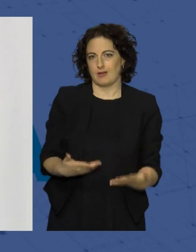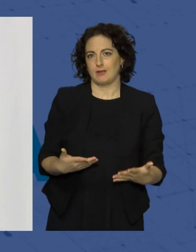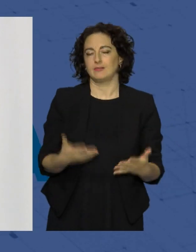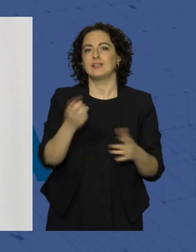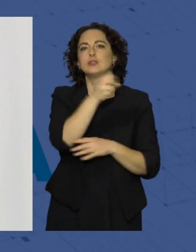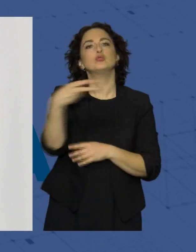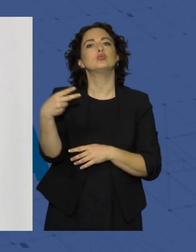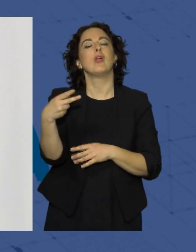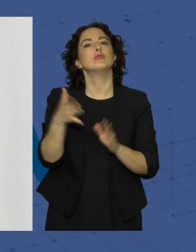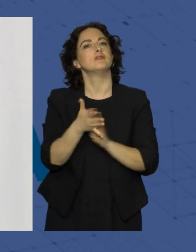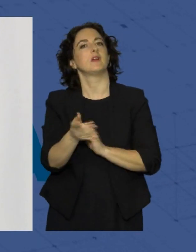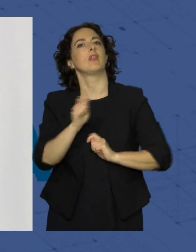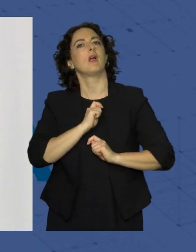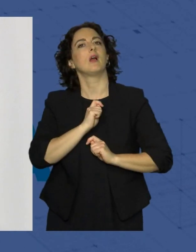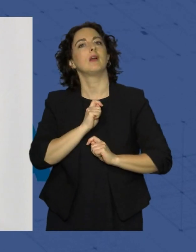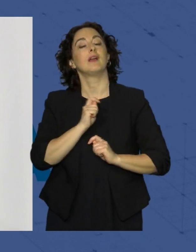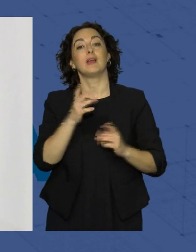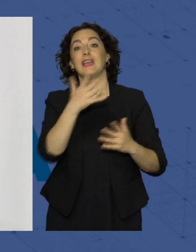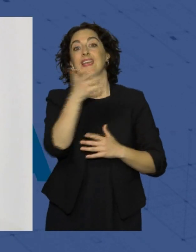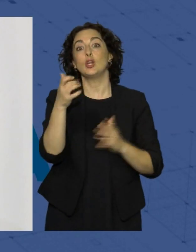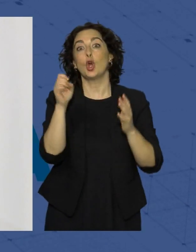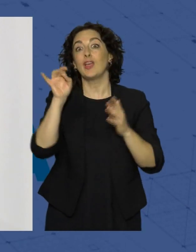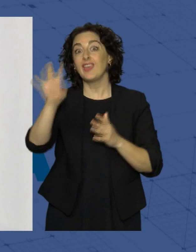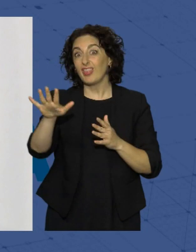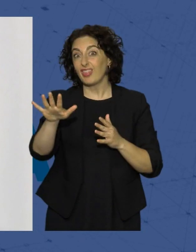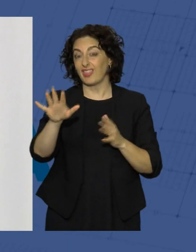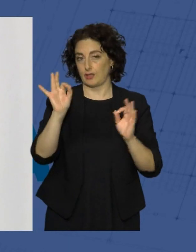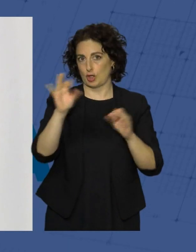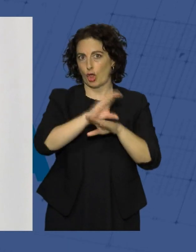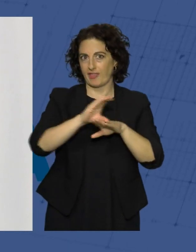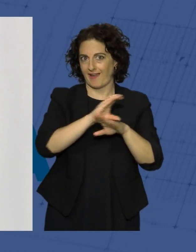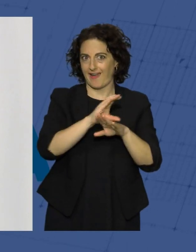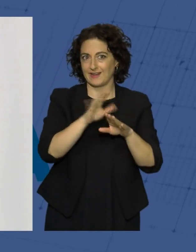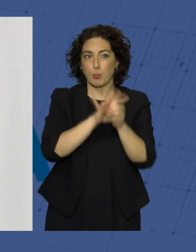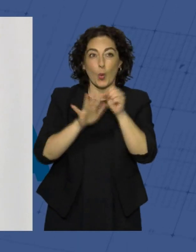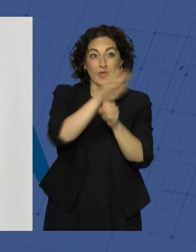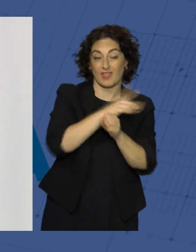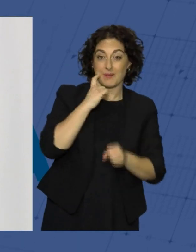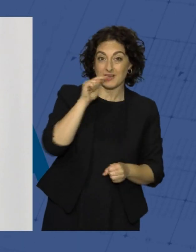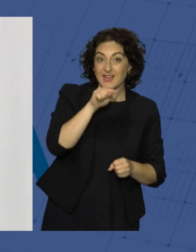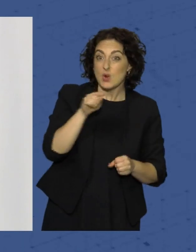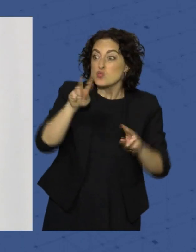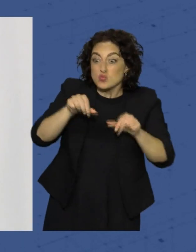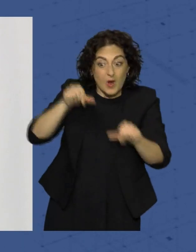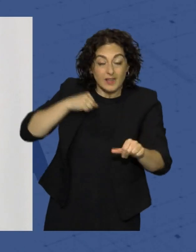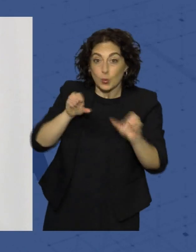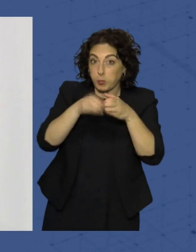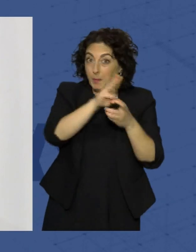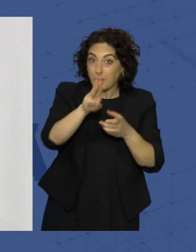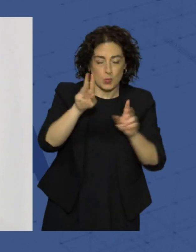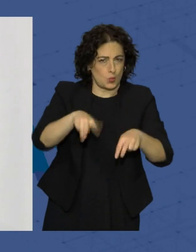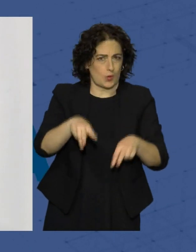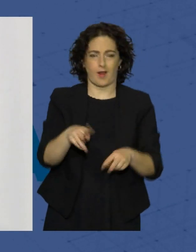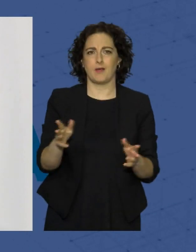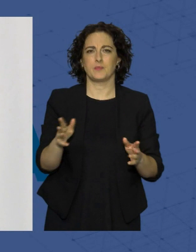resultado que nos coloca con 515 concejales en la provincia. Nunca antes este partido político había tenido 515 concejales en la provincia.